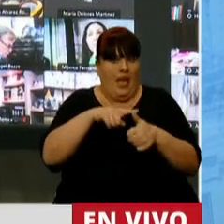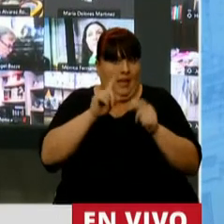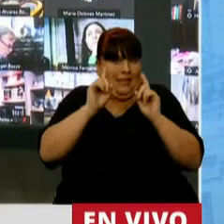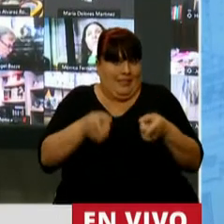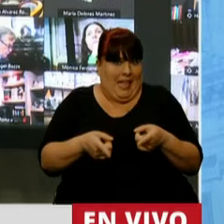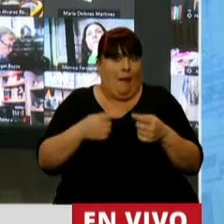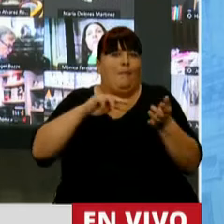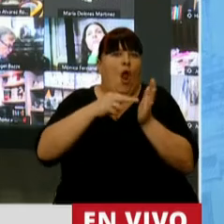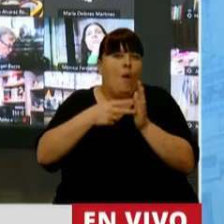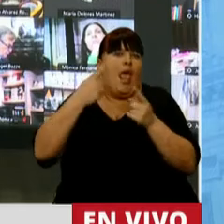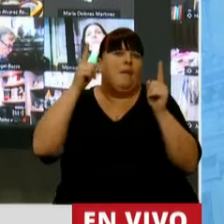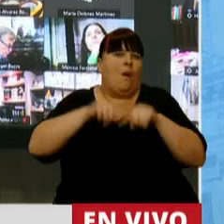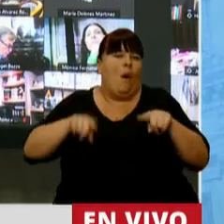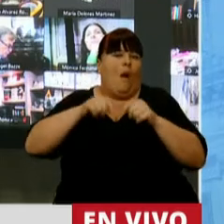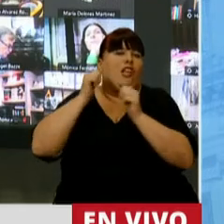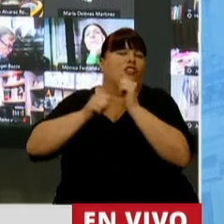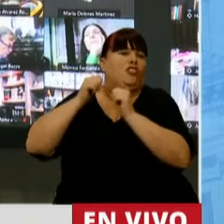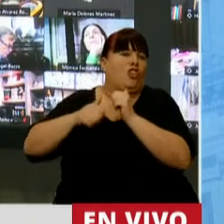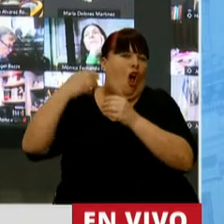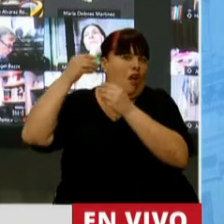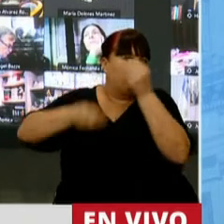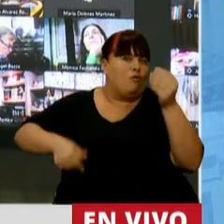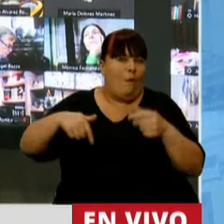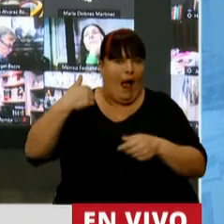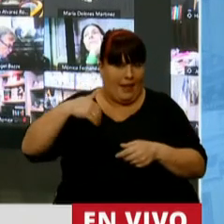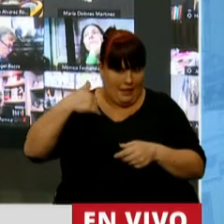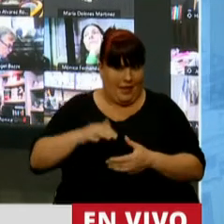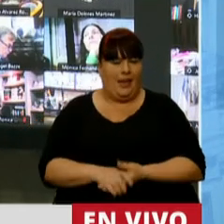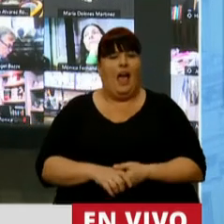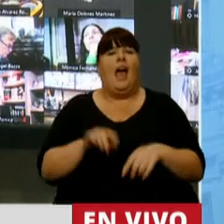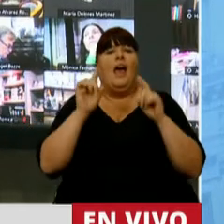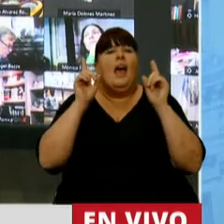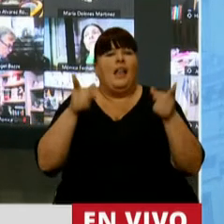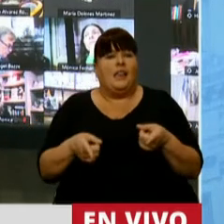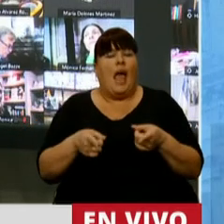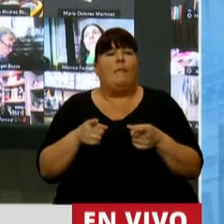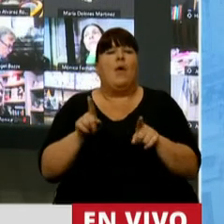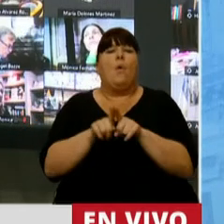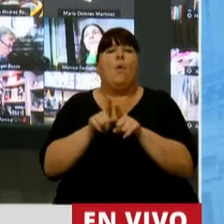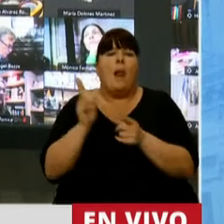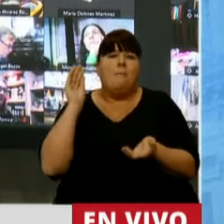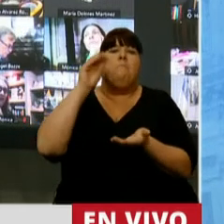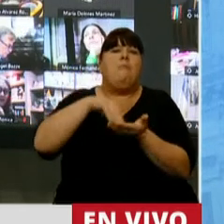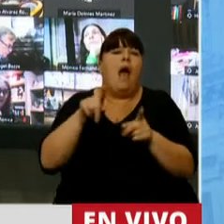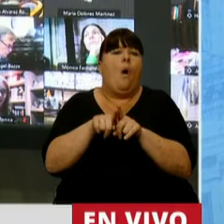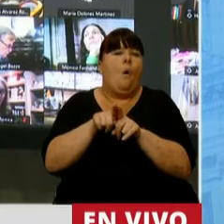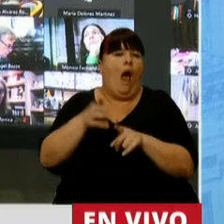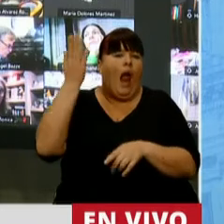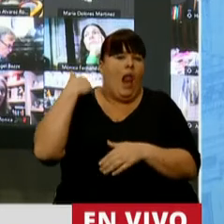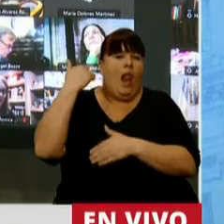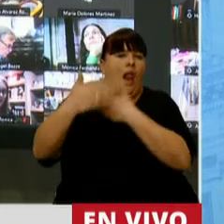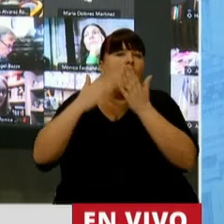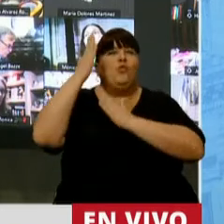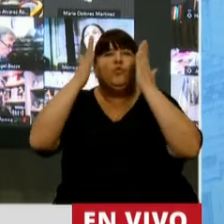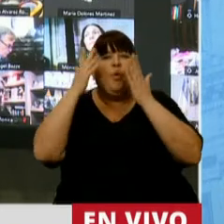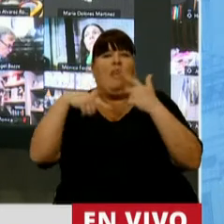más de las crisis recurrentes de la historia de nuestro país, que podemos también decir que es un capítulo más de los ciclos de